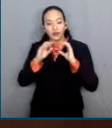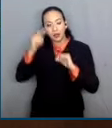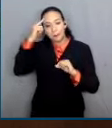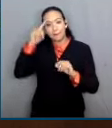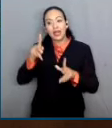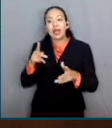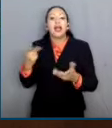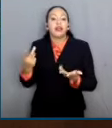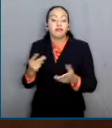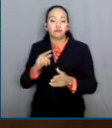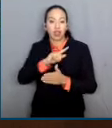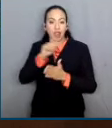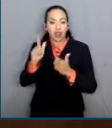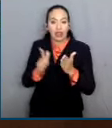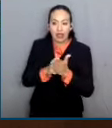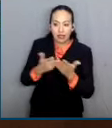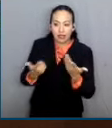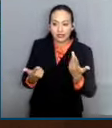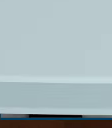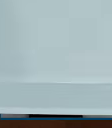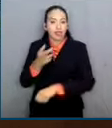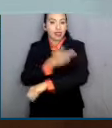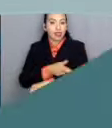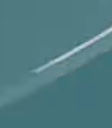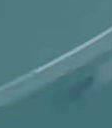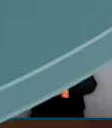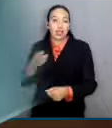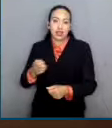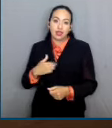Judicial de la Federación, Juan Carlos González.